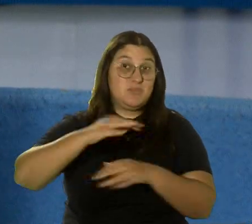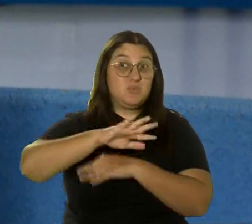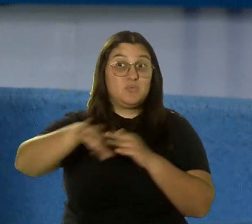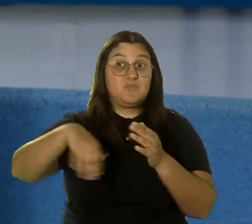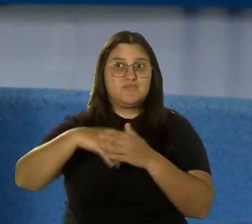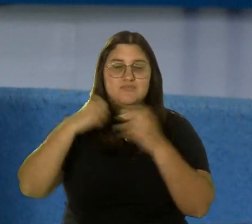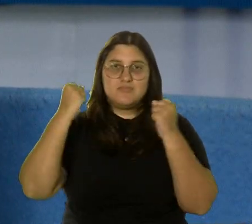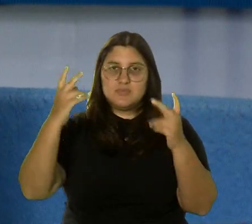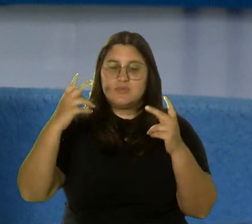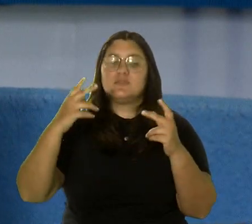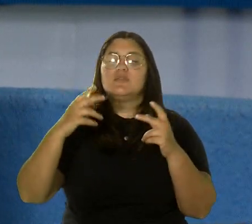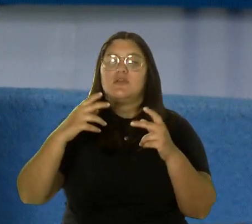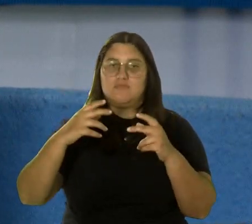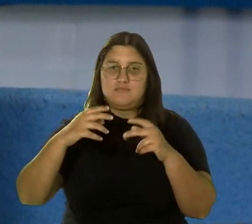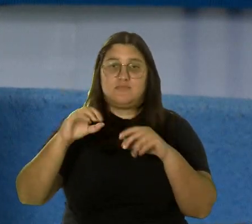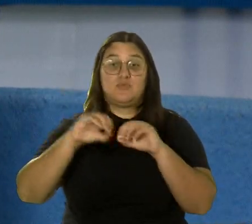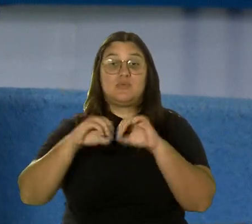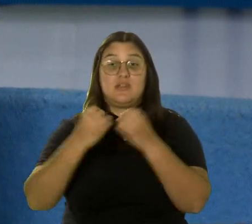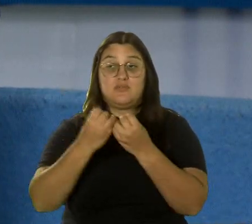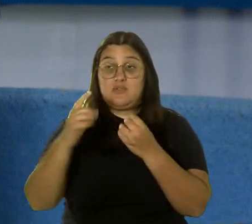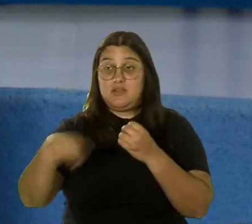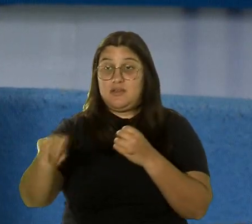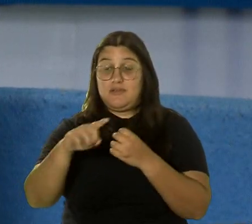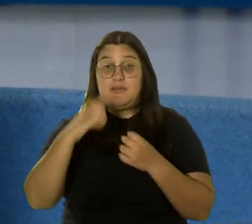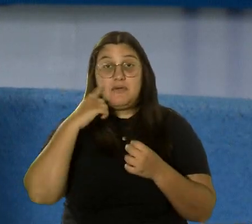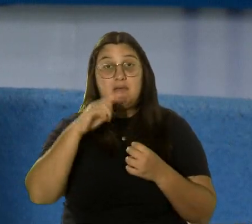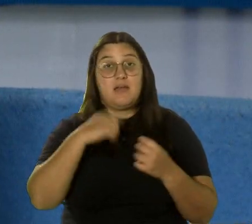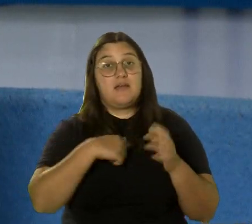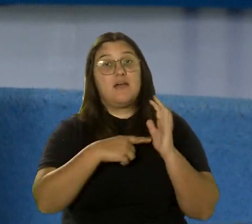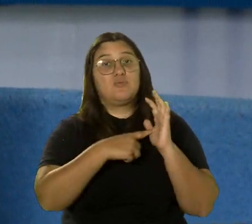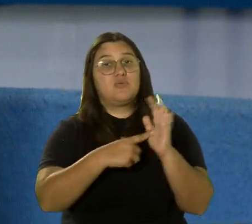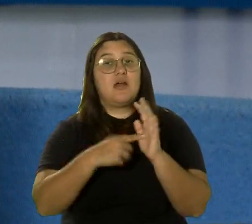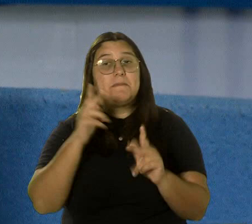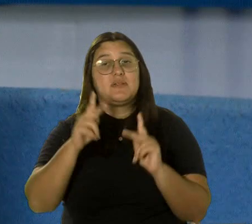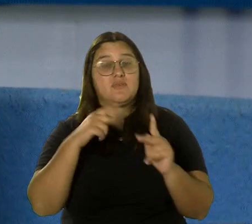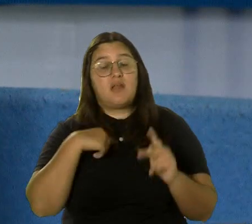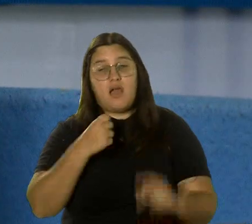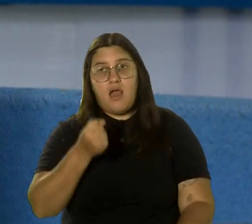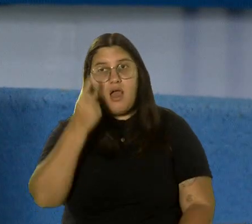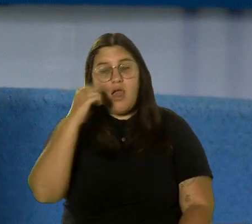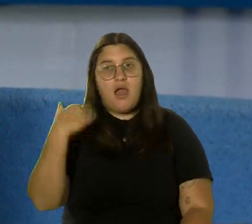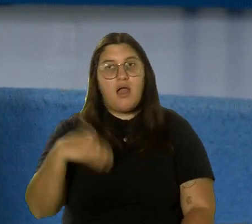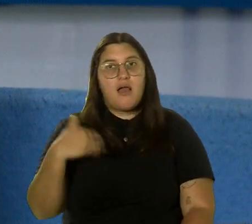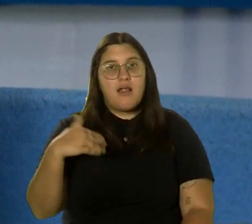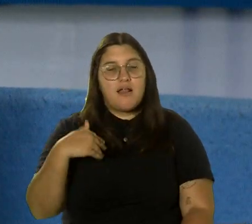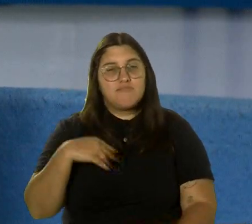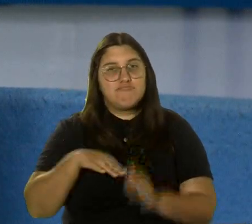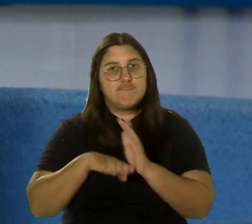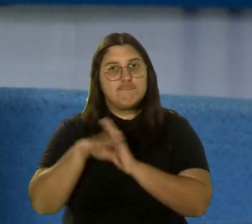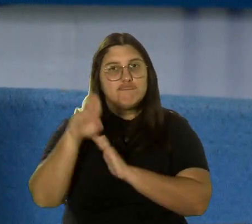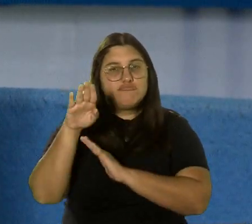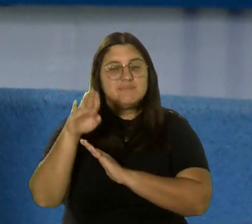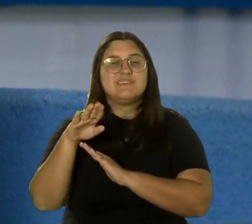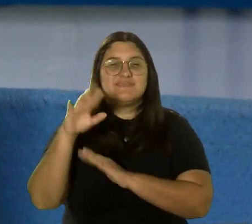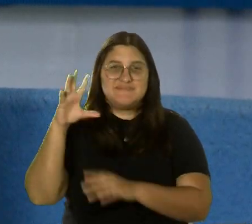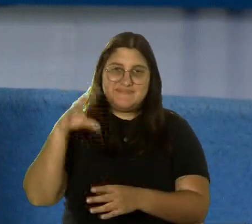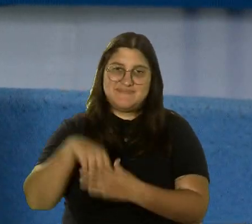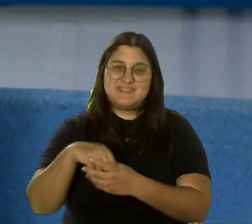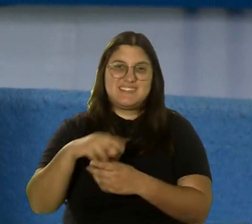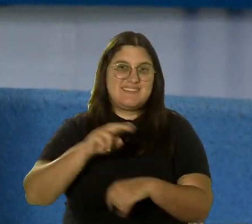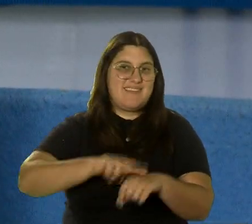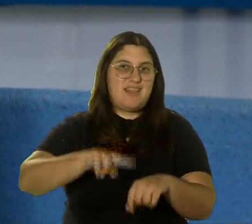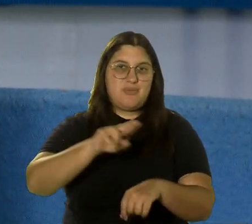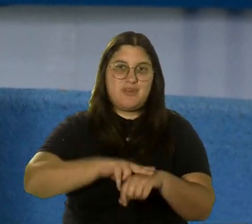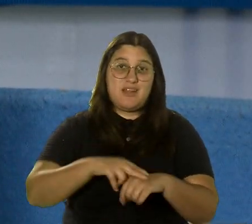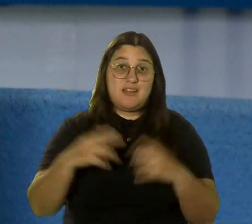que dan paso a ayudar a las personas a emprender ha hecho que hoy en día el emprendimiento sea parte natural